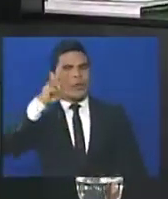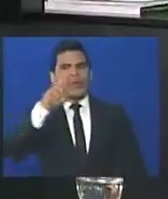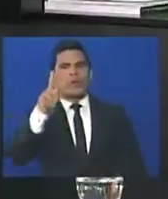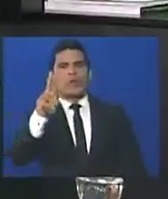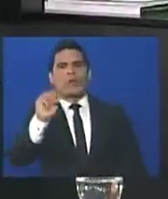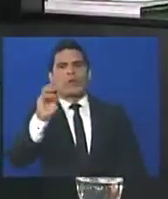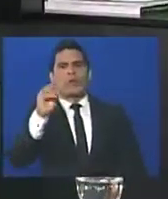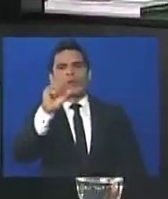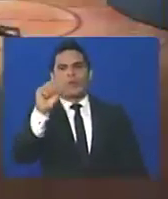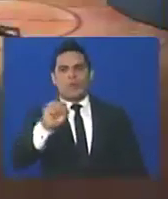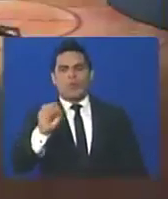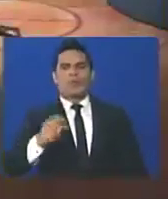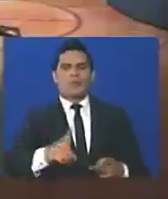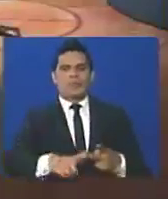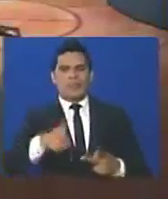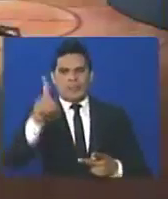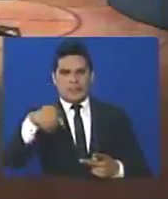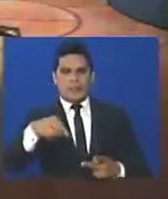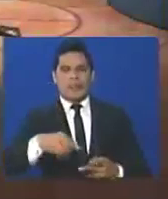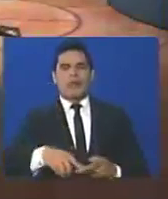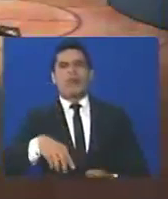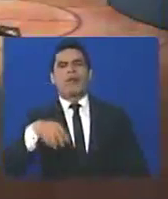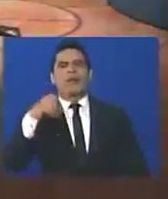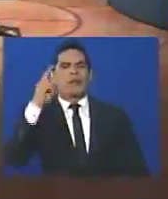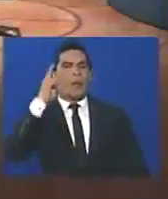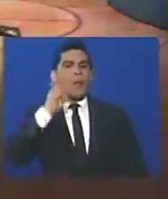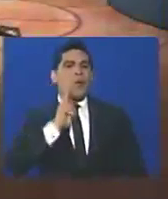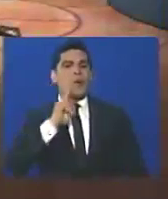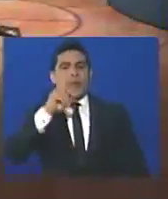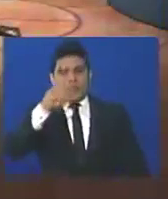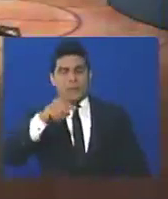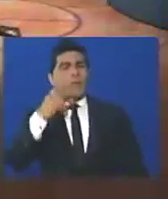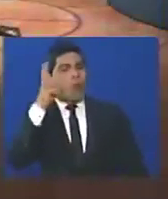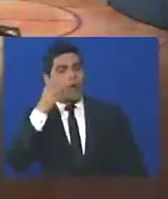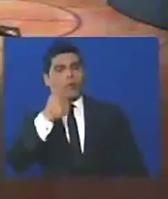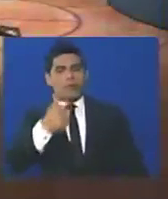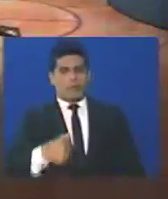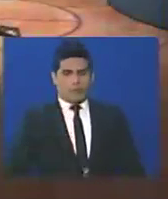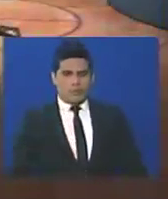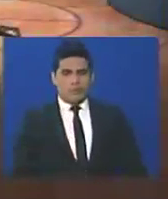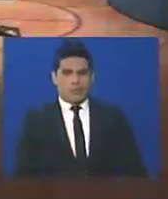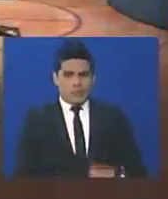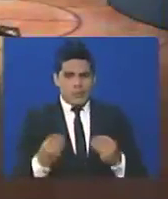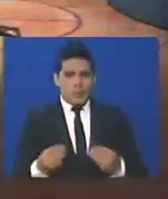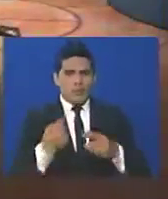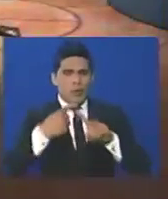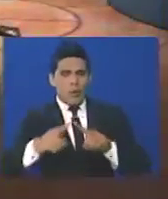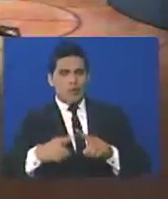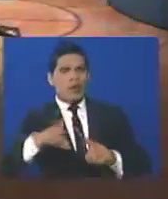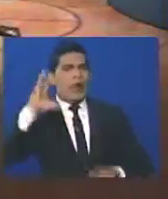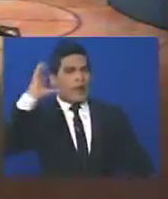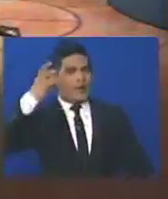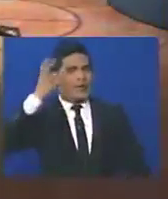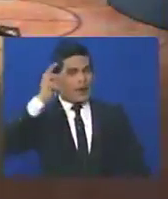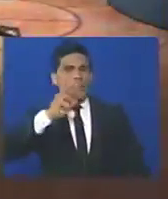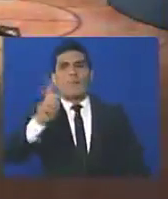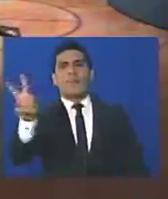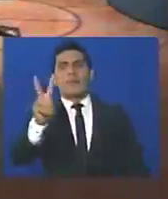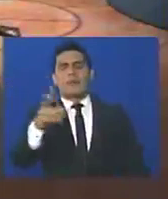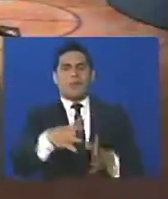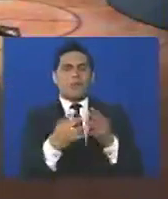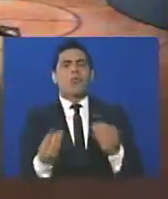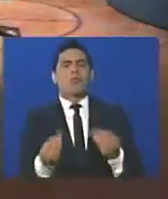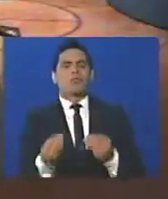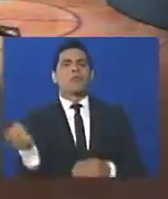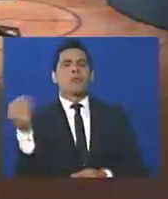de 100.5 FM, allá en el estado Bolívar, bueno también, se están sumando diferentes emisoras, a esta